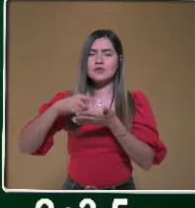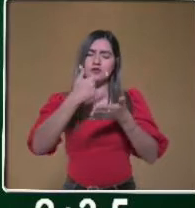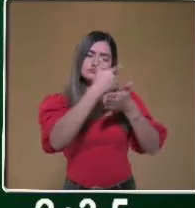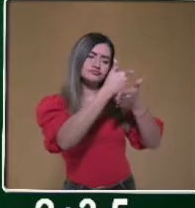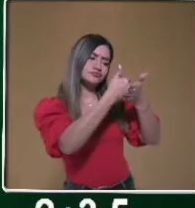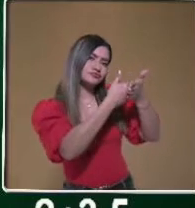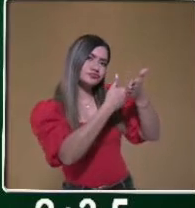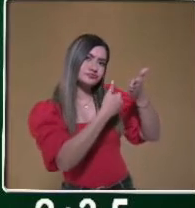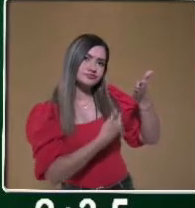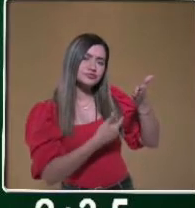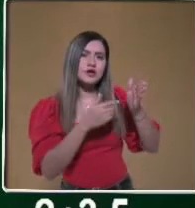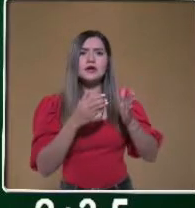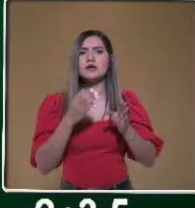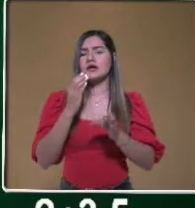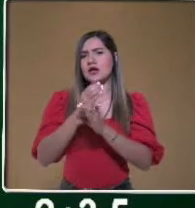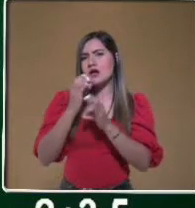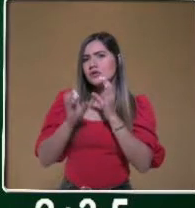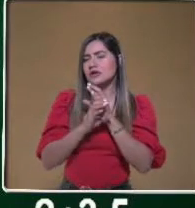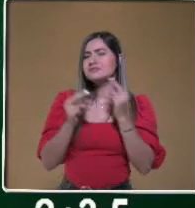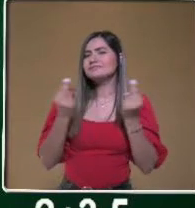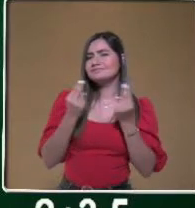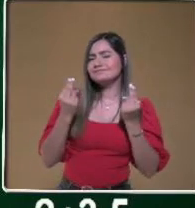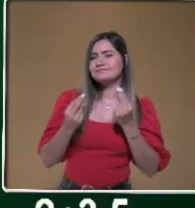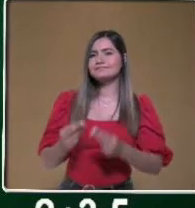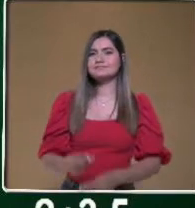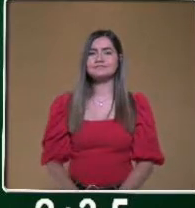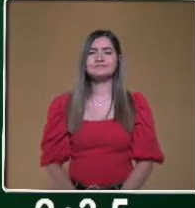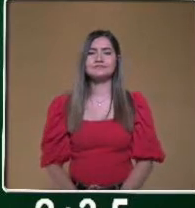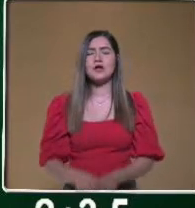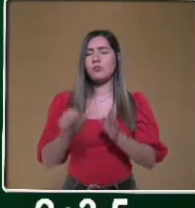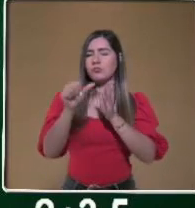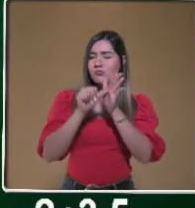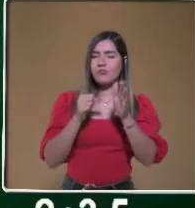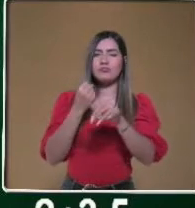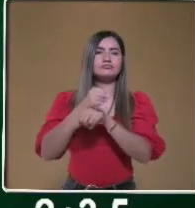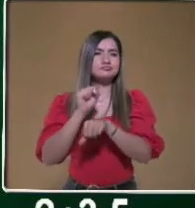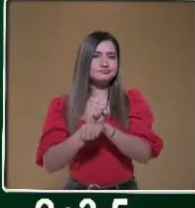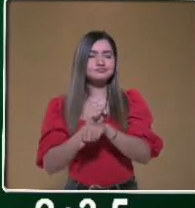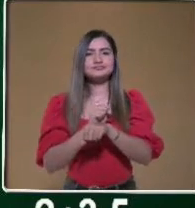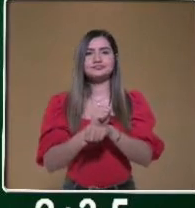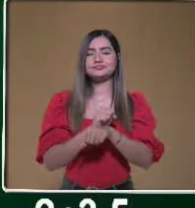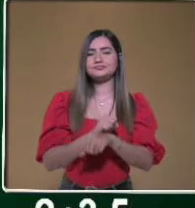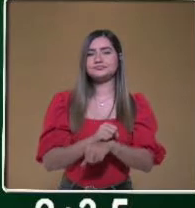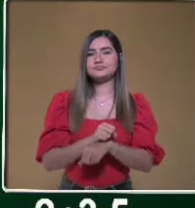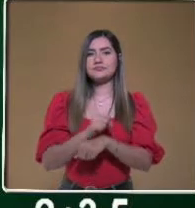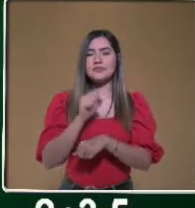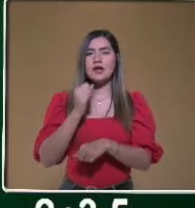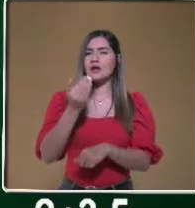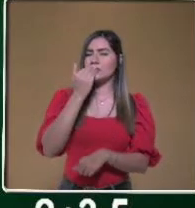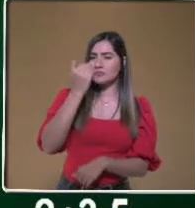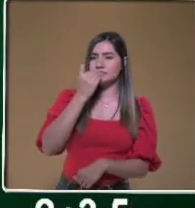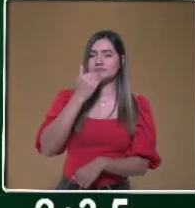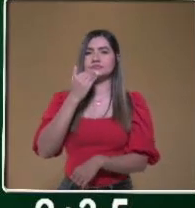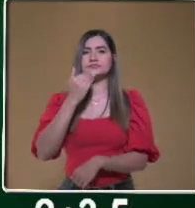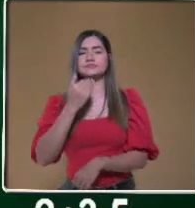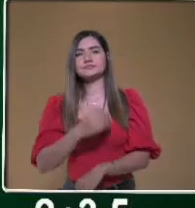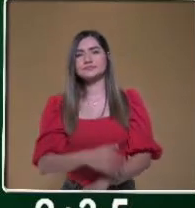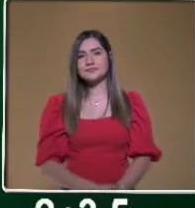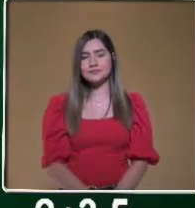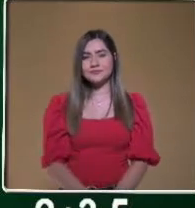de cosas que va a necesitar para el mes, para la semana y para poder alimentar o comprar